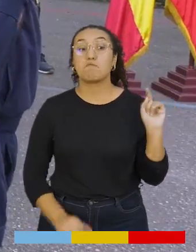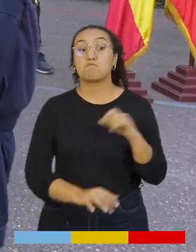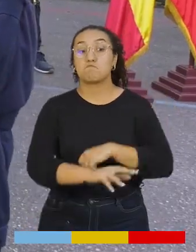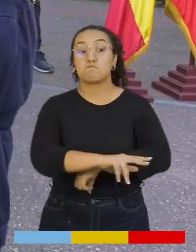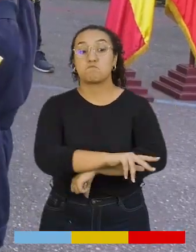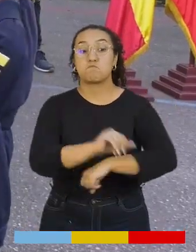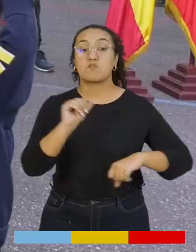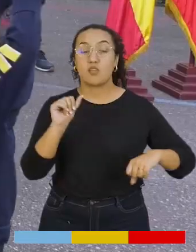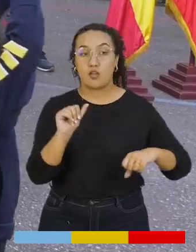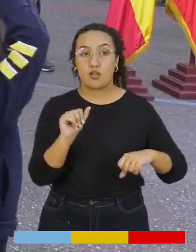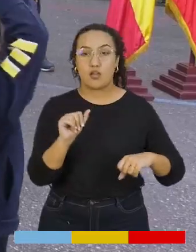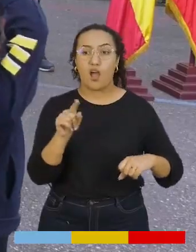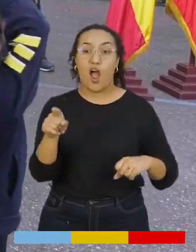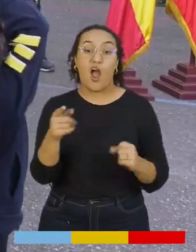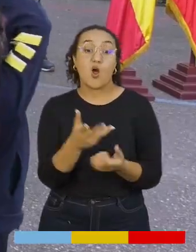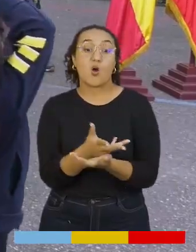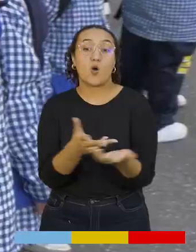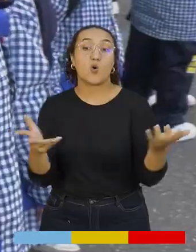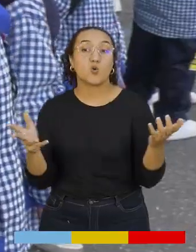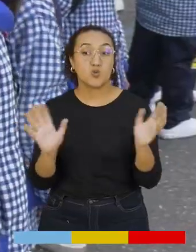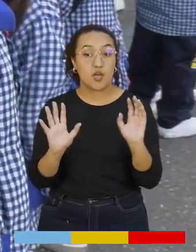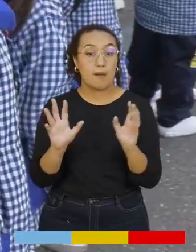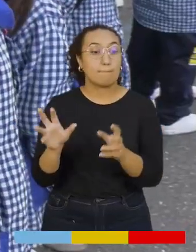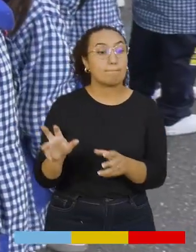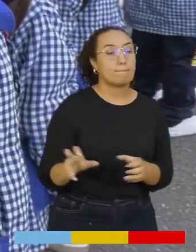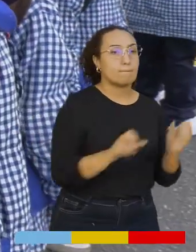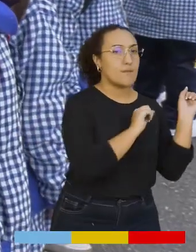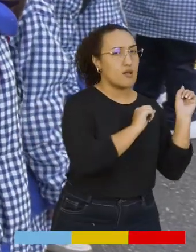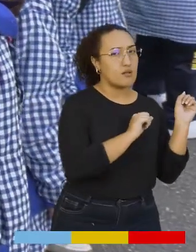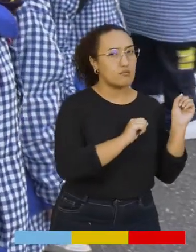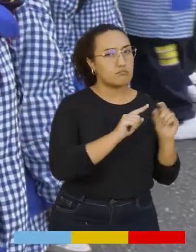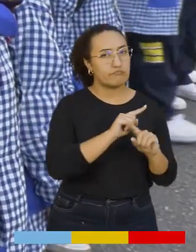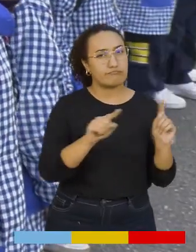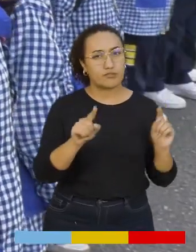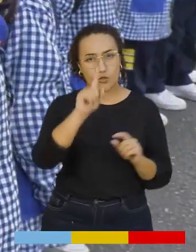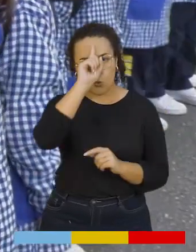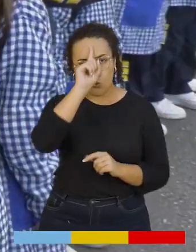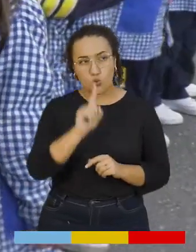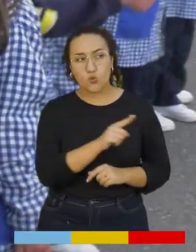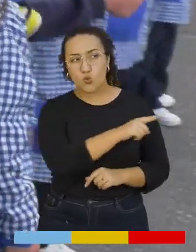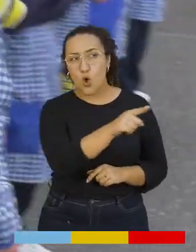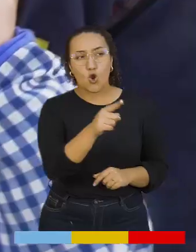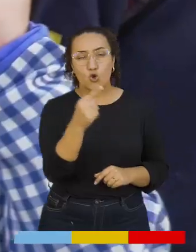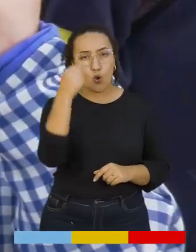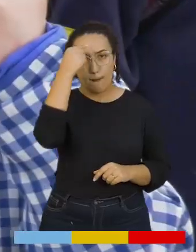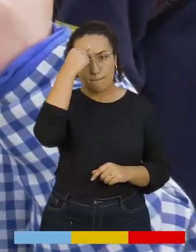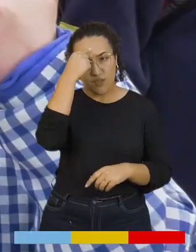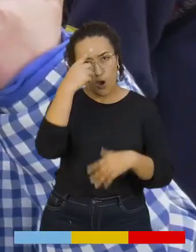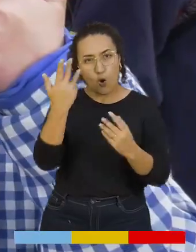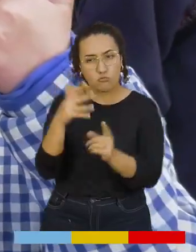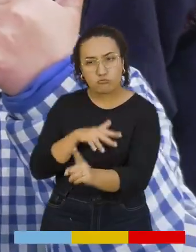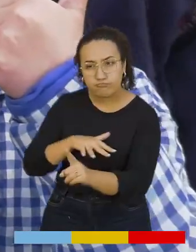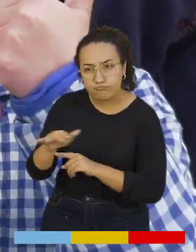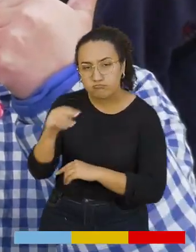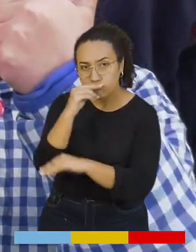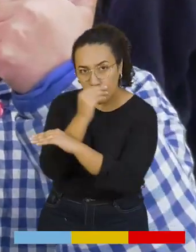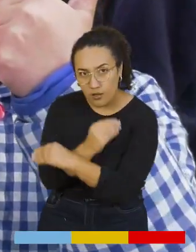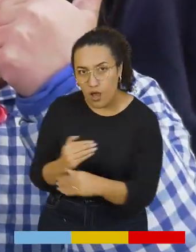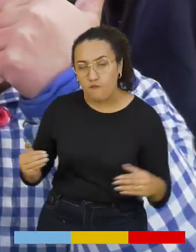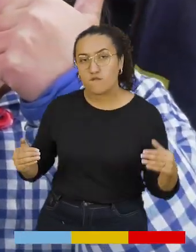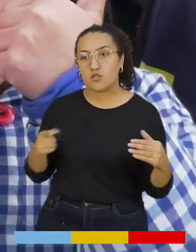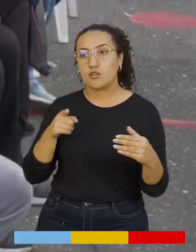cometer un delito simplemente está llevándose unos elementos y no pueda tener la visión del daño que le está haciendo